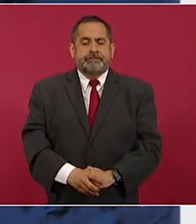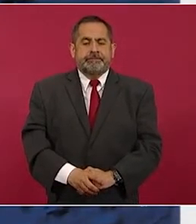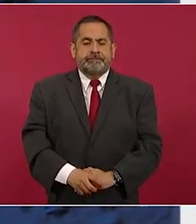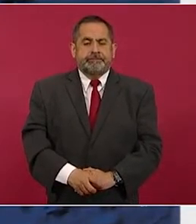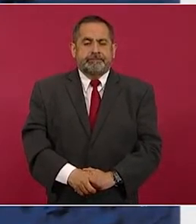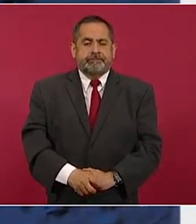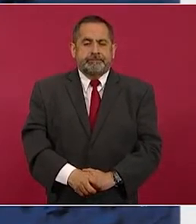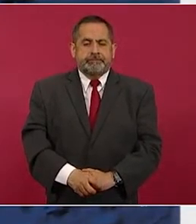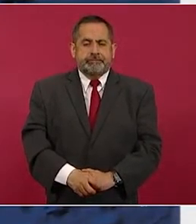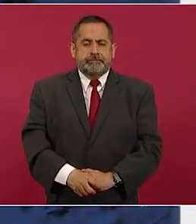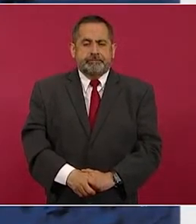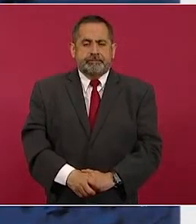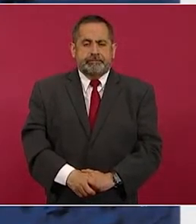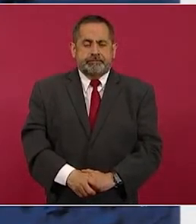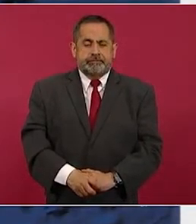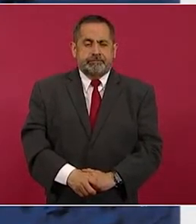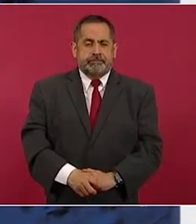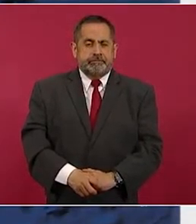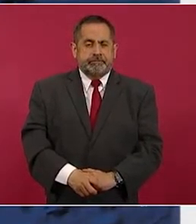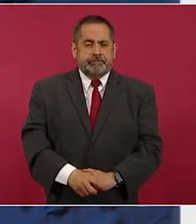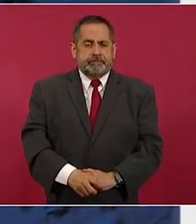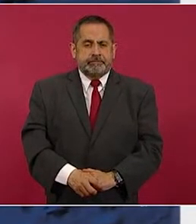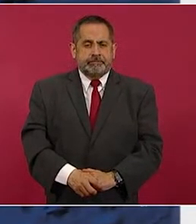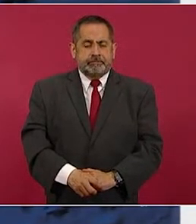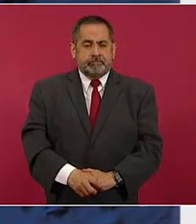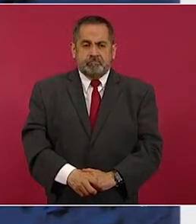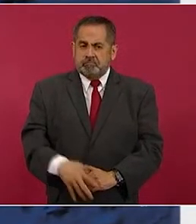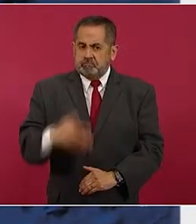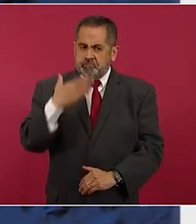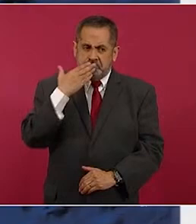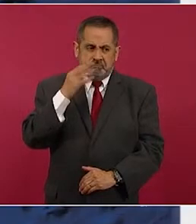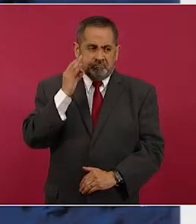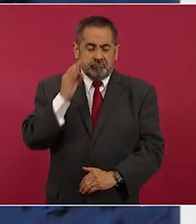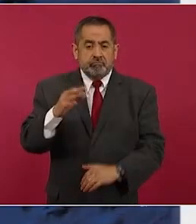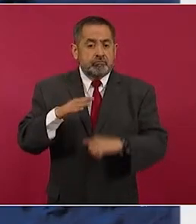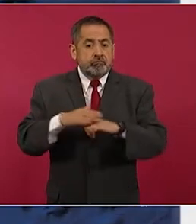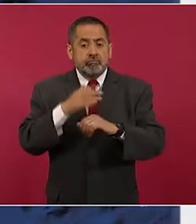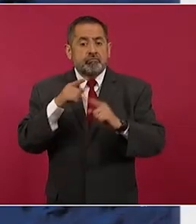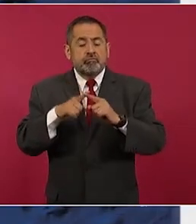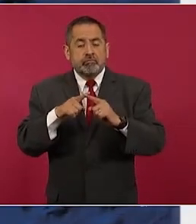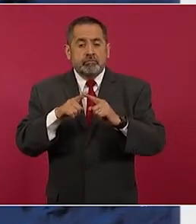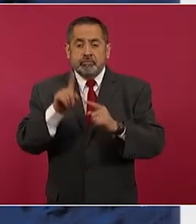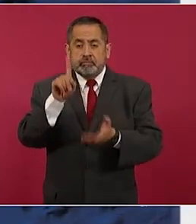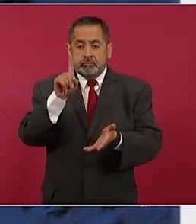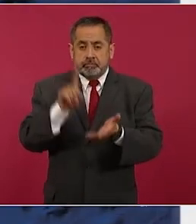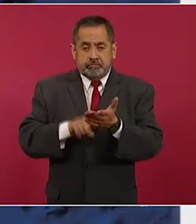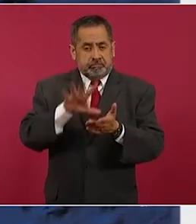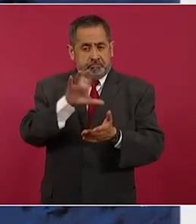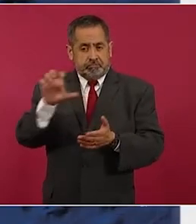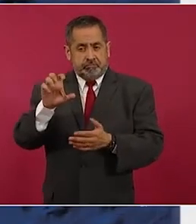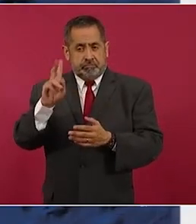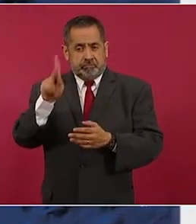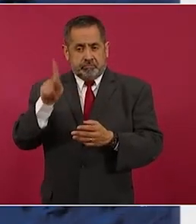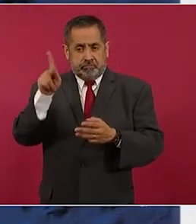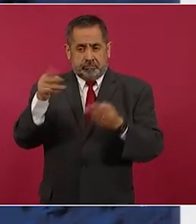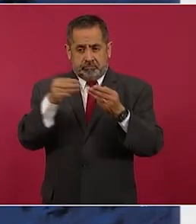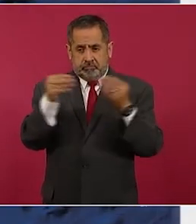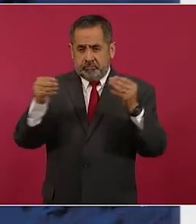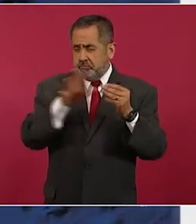Esta es una gran obra porque en total son mil 500 kilómetros